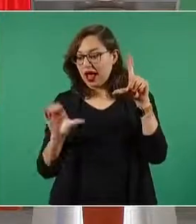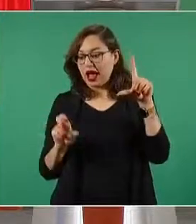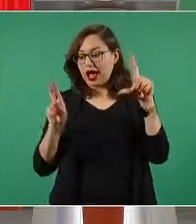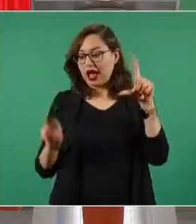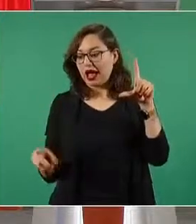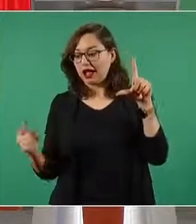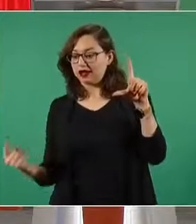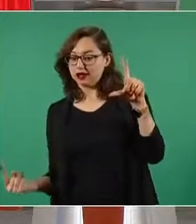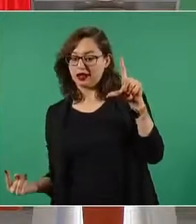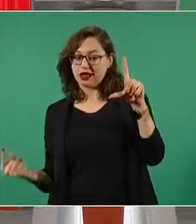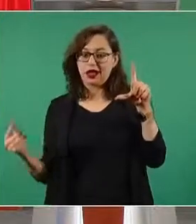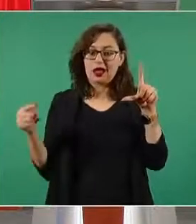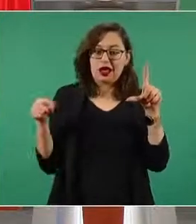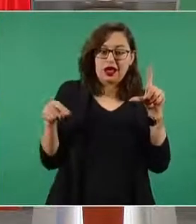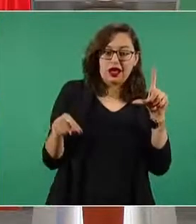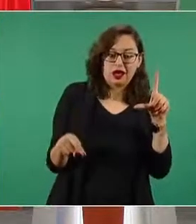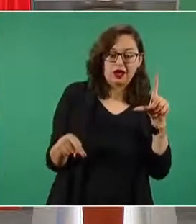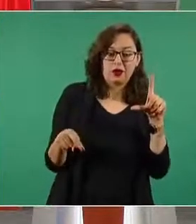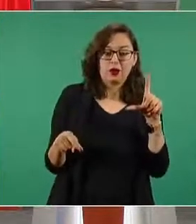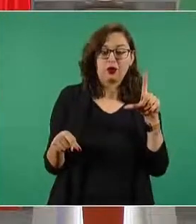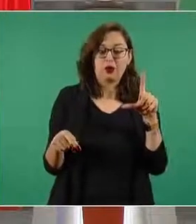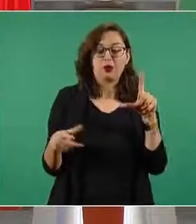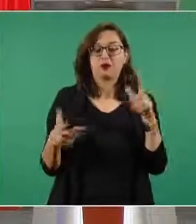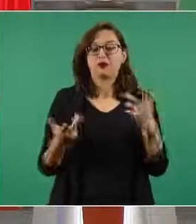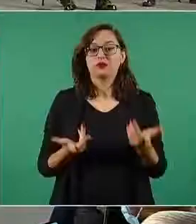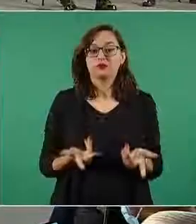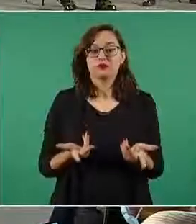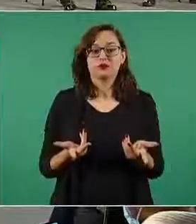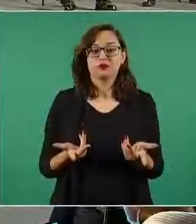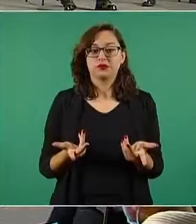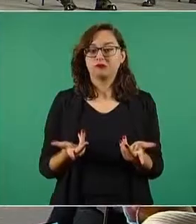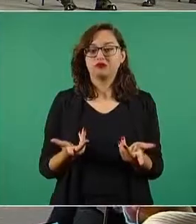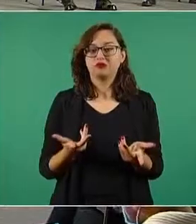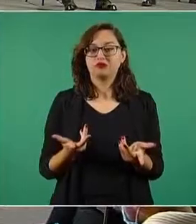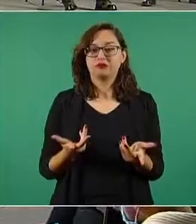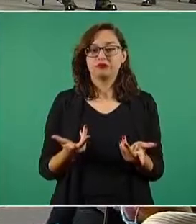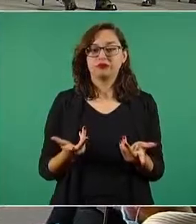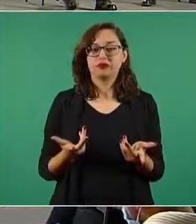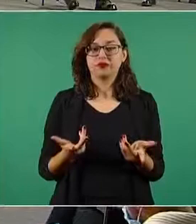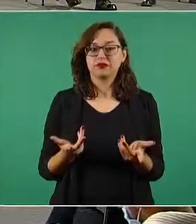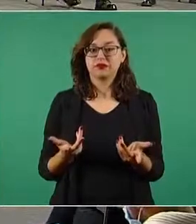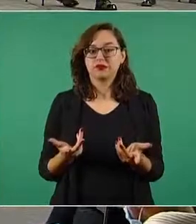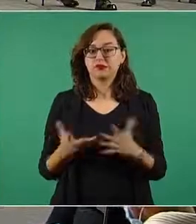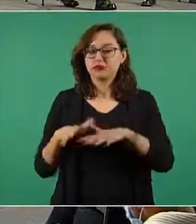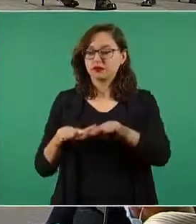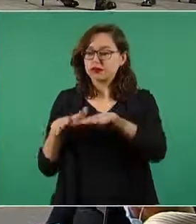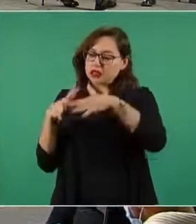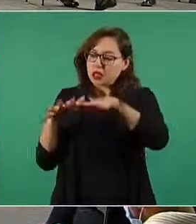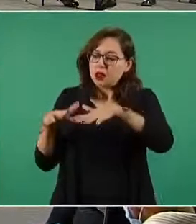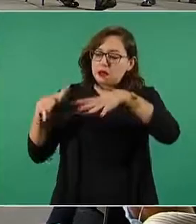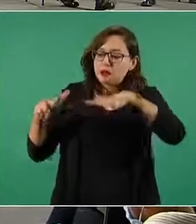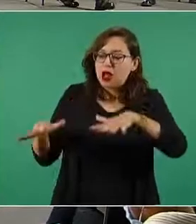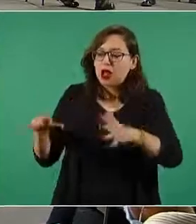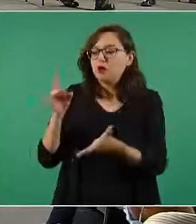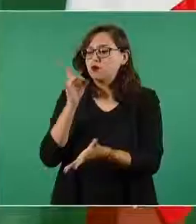turistas que no vayan sólo a la playa al mar